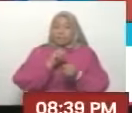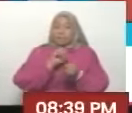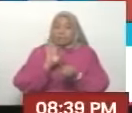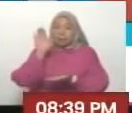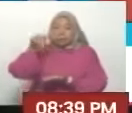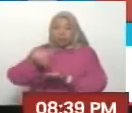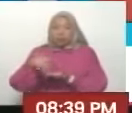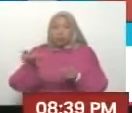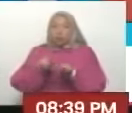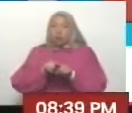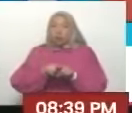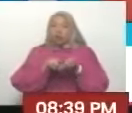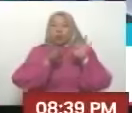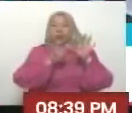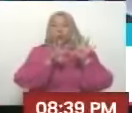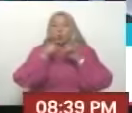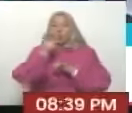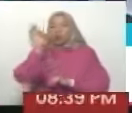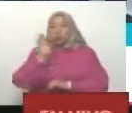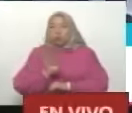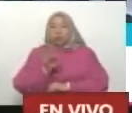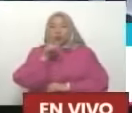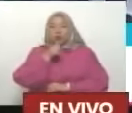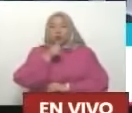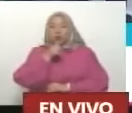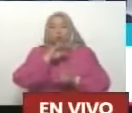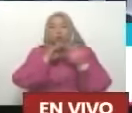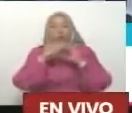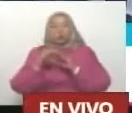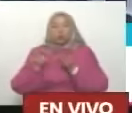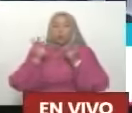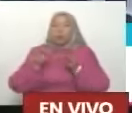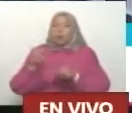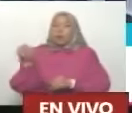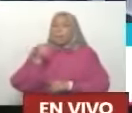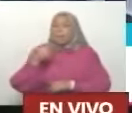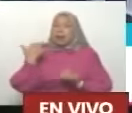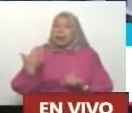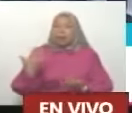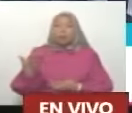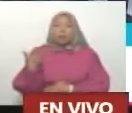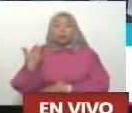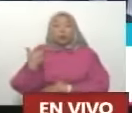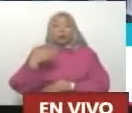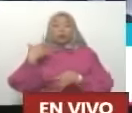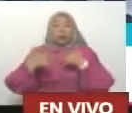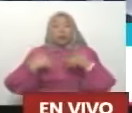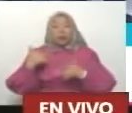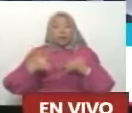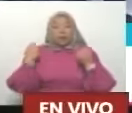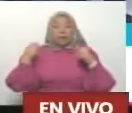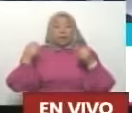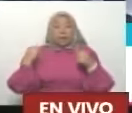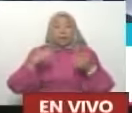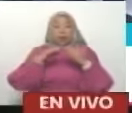eficacia Del 90% Las comunas Son la instancia Más eficiente En la ejecución Del gobierno